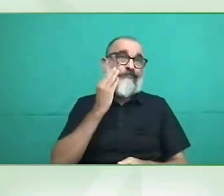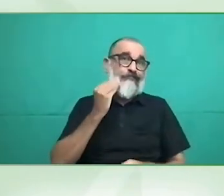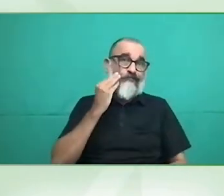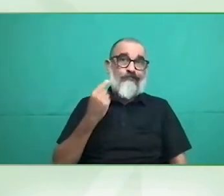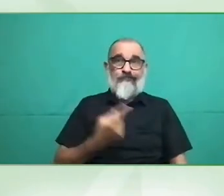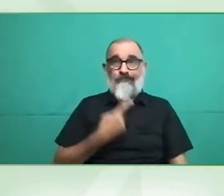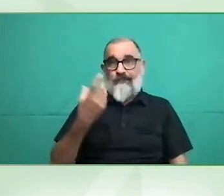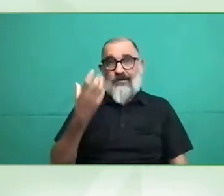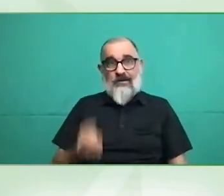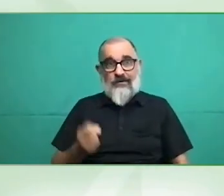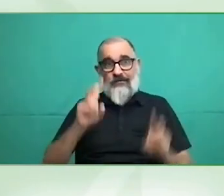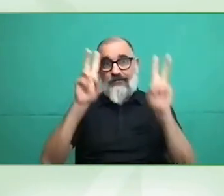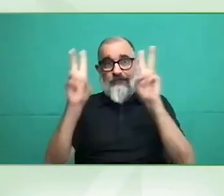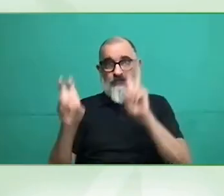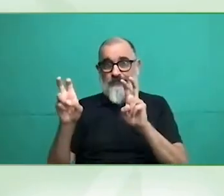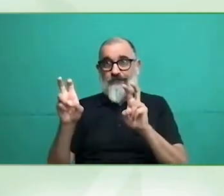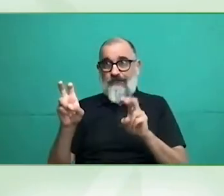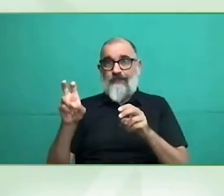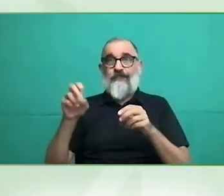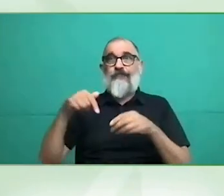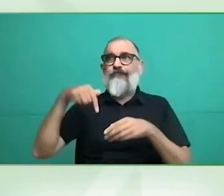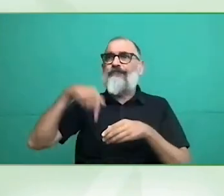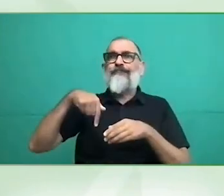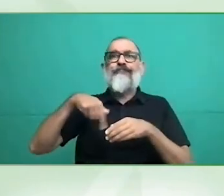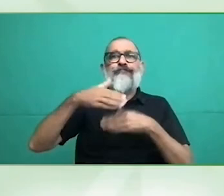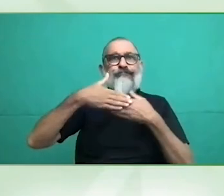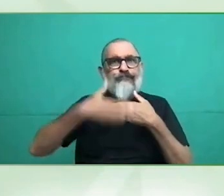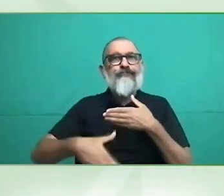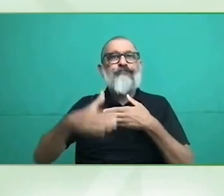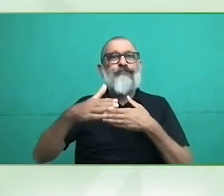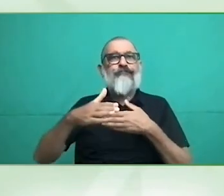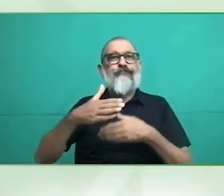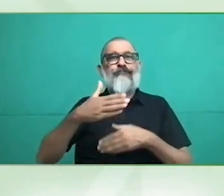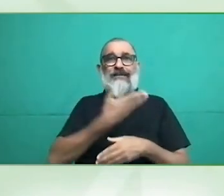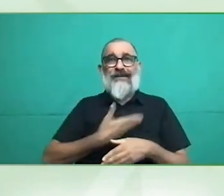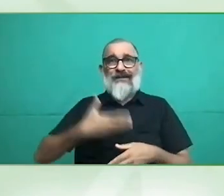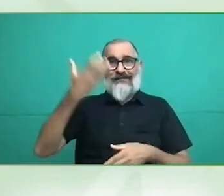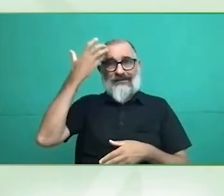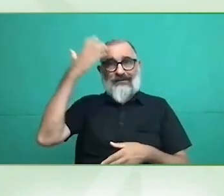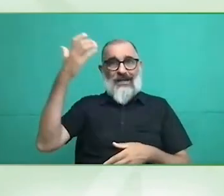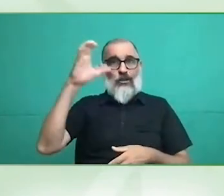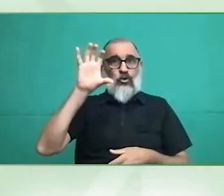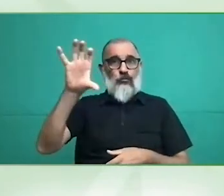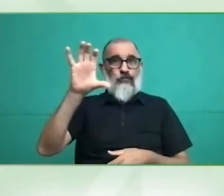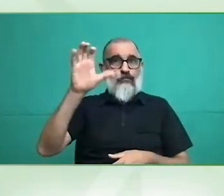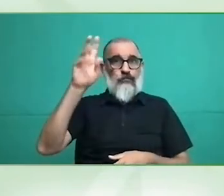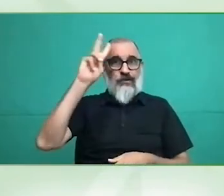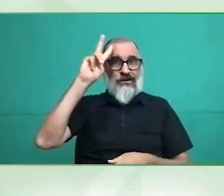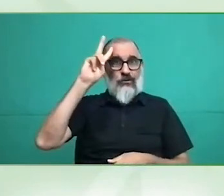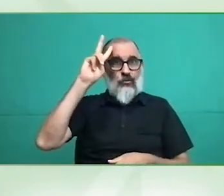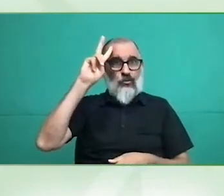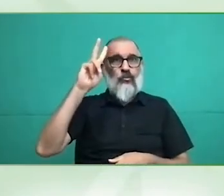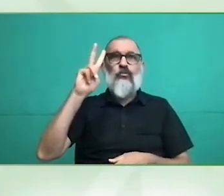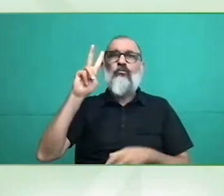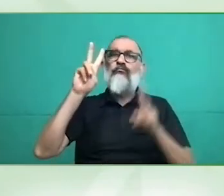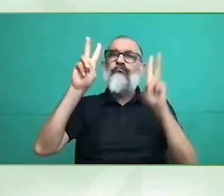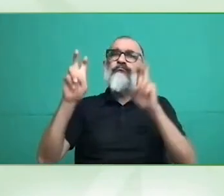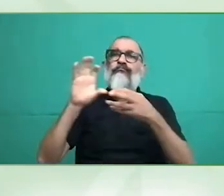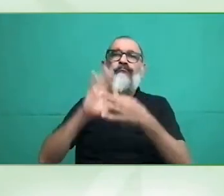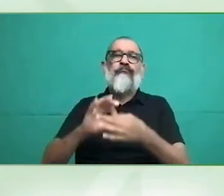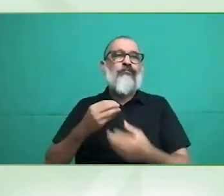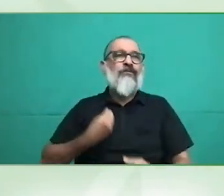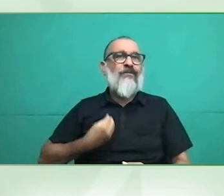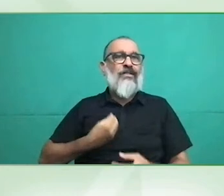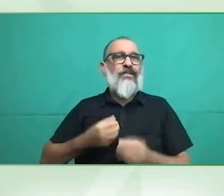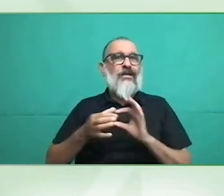el vida independiente para personas con discapacidad intelectual. Primero, por favor, quería que pasen el video que he